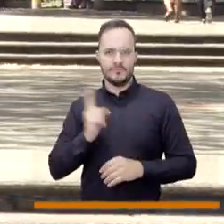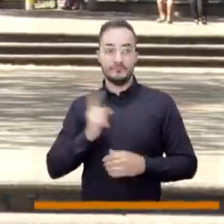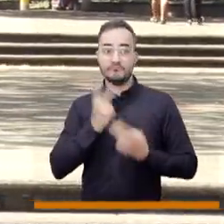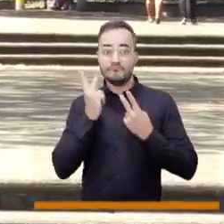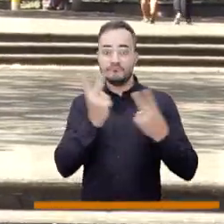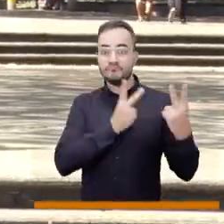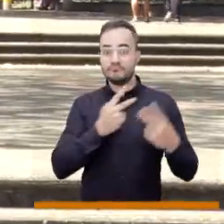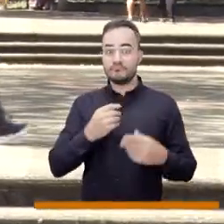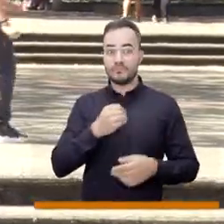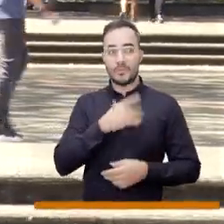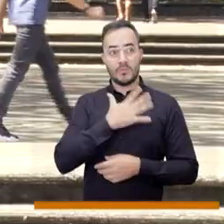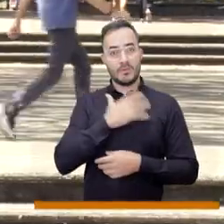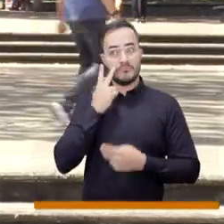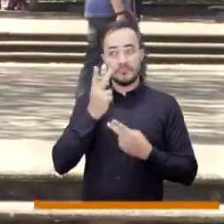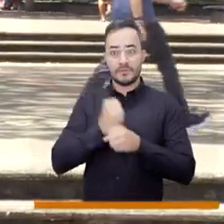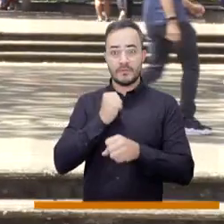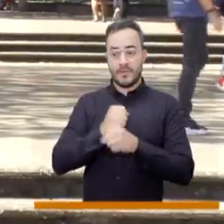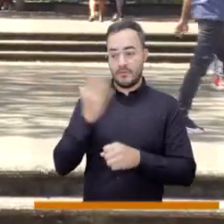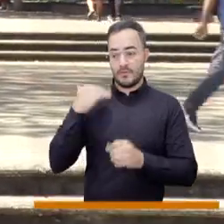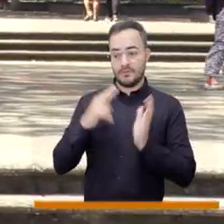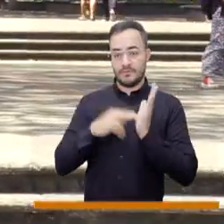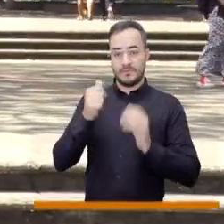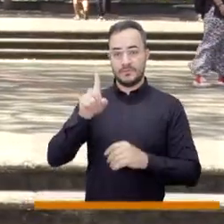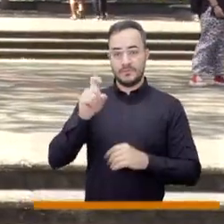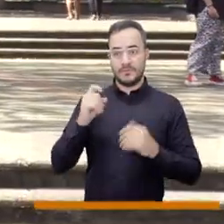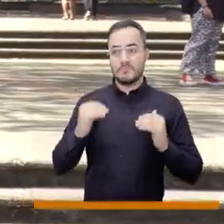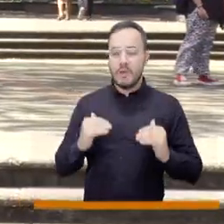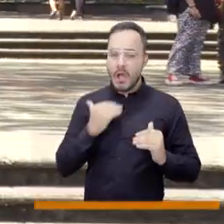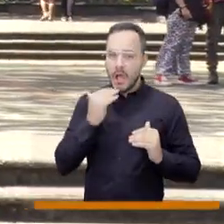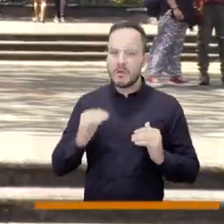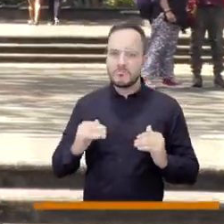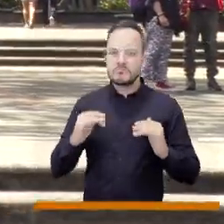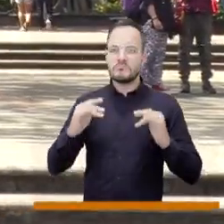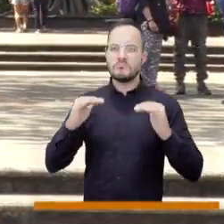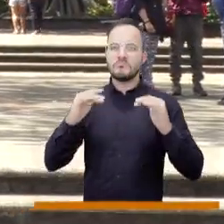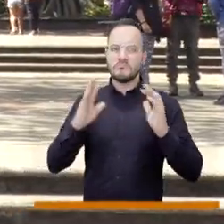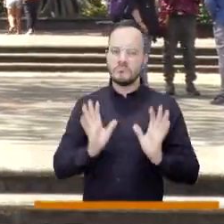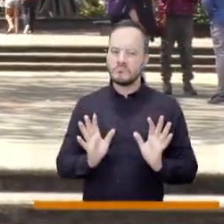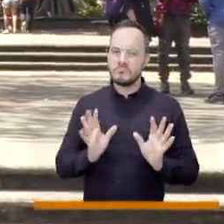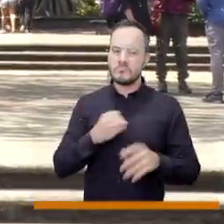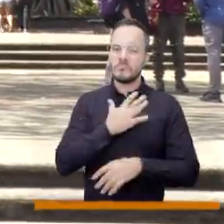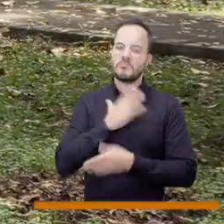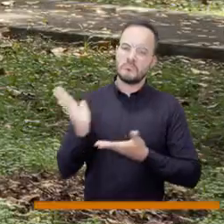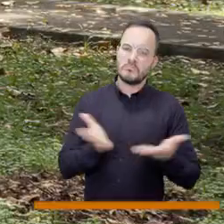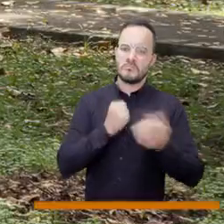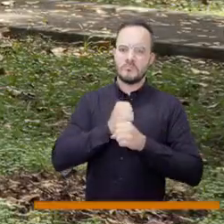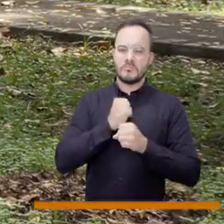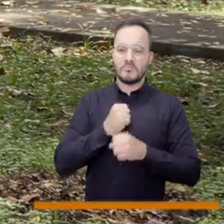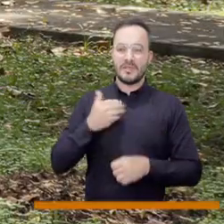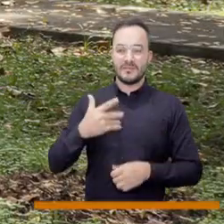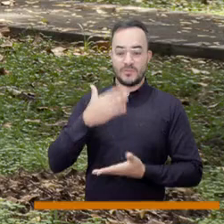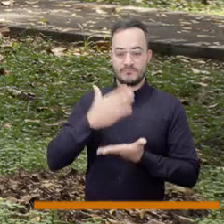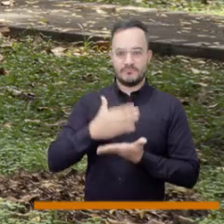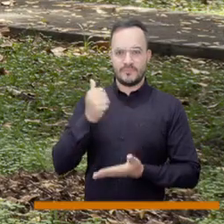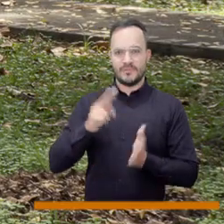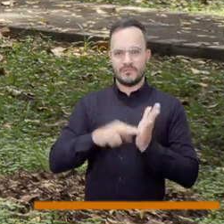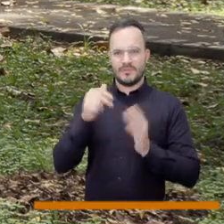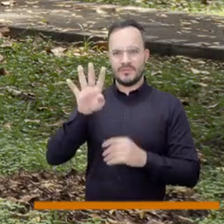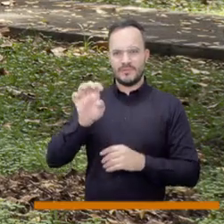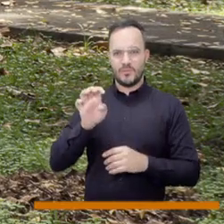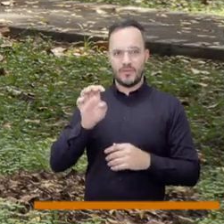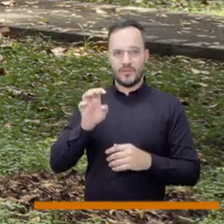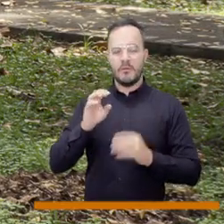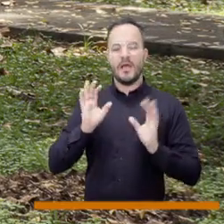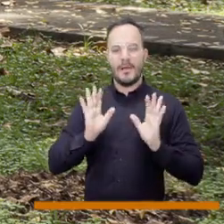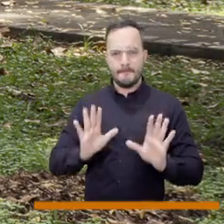fenómeno que ha aumentado. El desempleo juvenil, por ejemplo, ha aumentado desde el 2016. Se repuso un poco en el 2019 y la pandemia fue otro de los